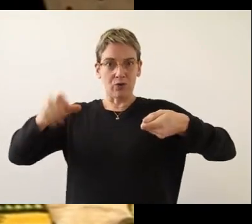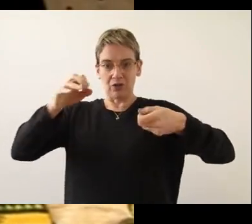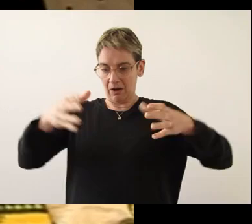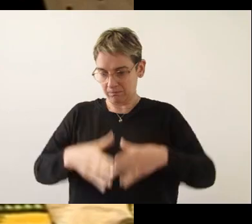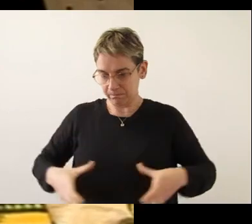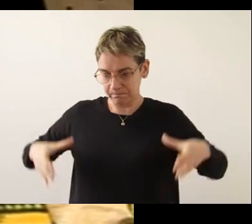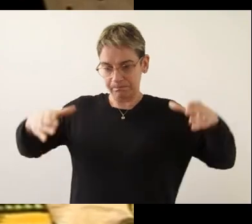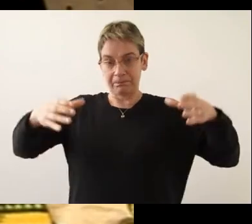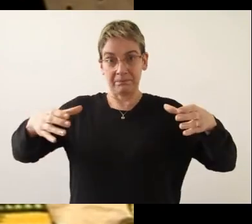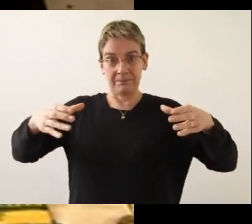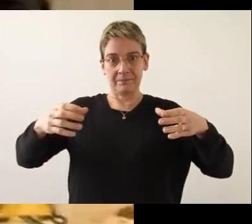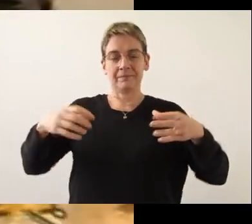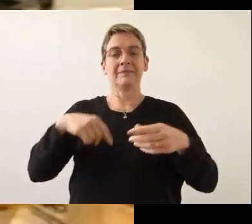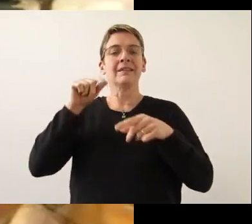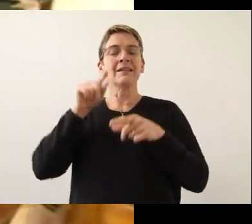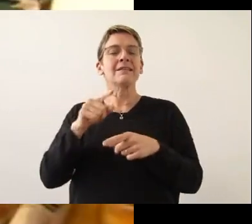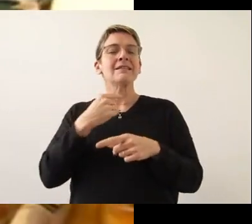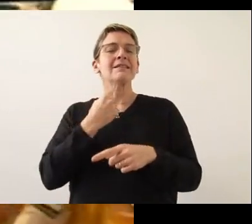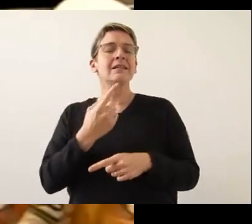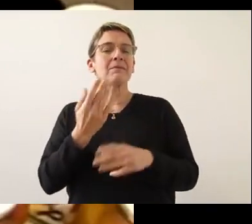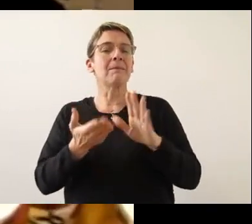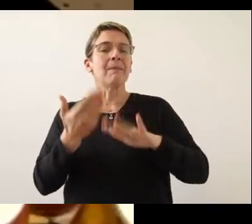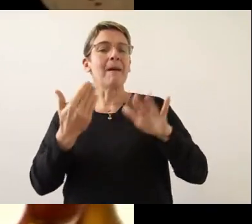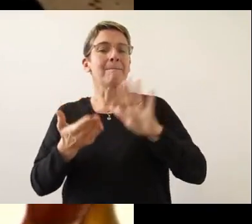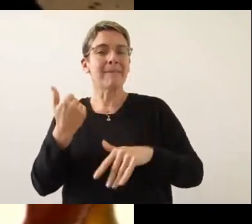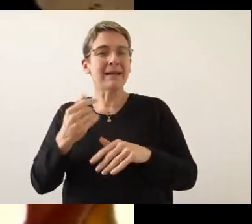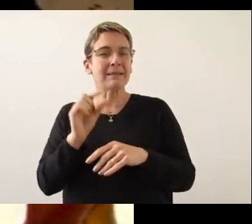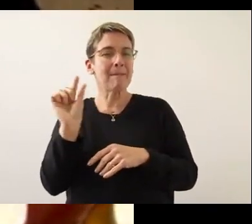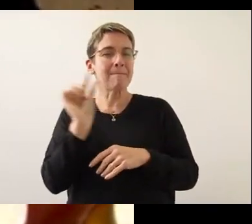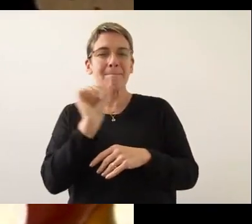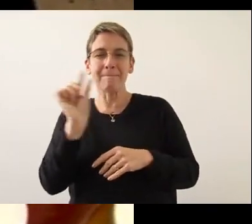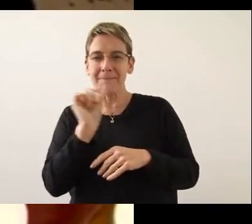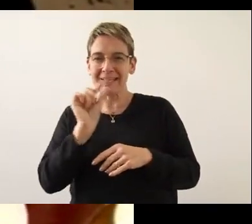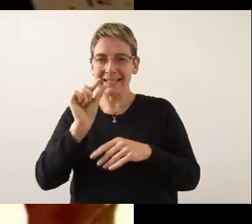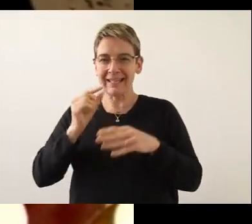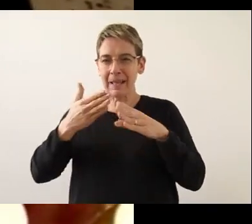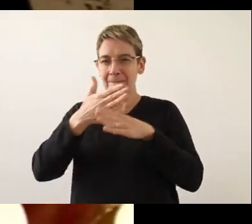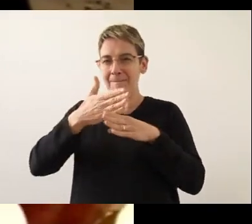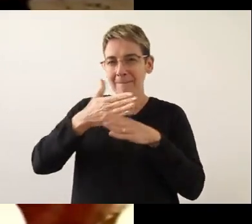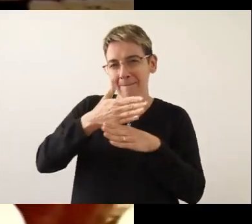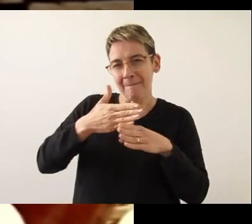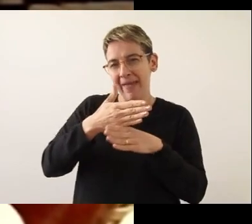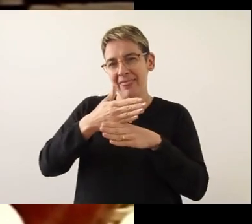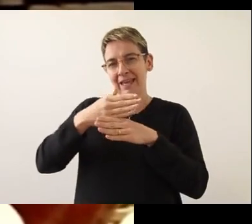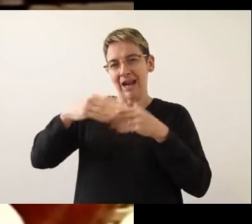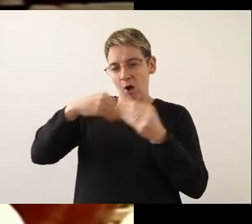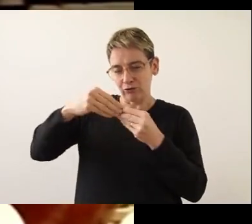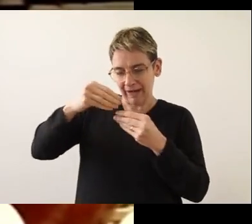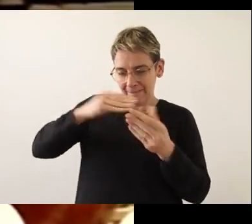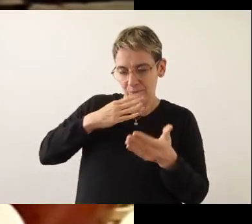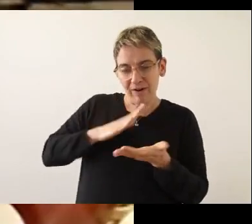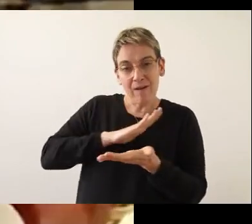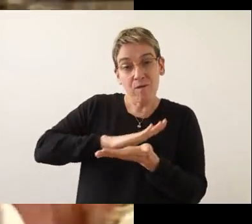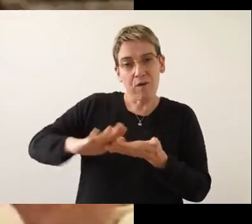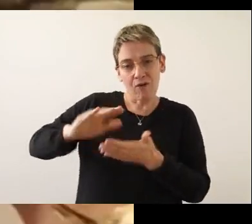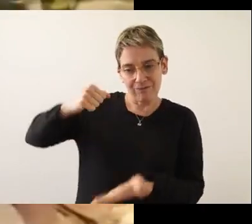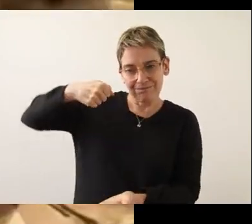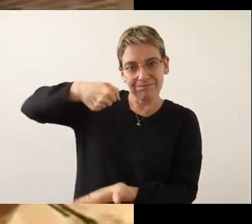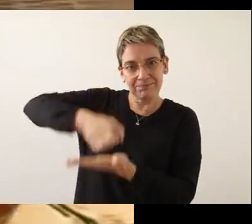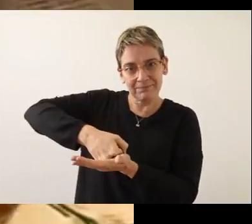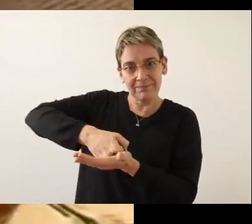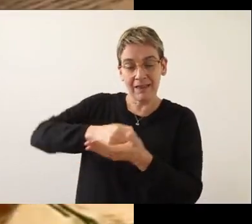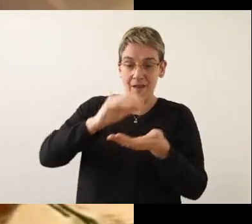o medio tanque. Es conveniente colocar pequeños trozos de madera o trapo en el fondo.